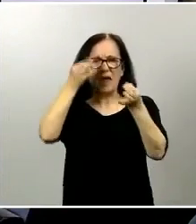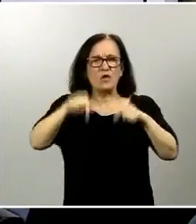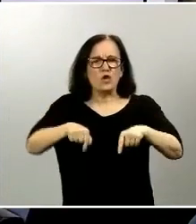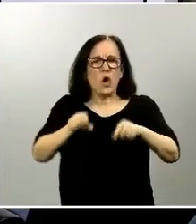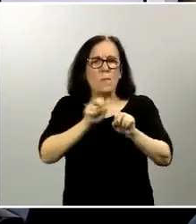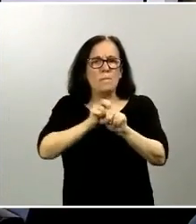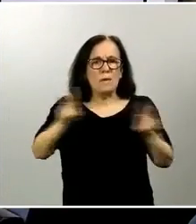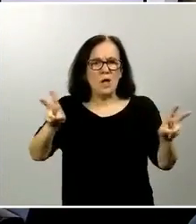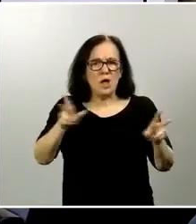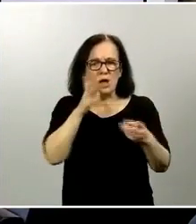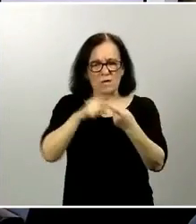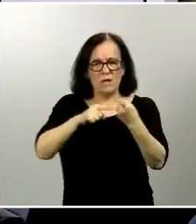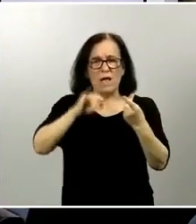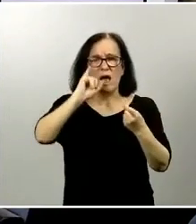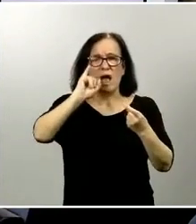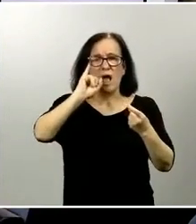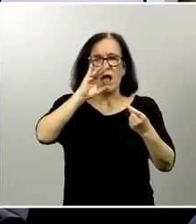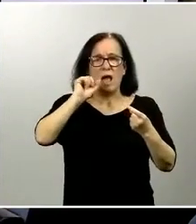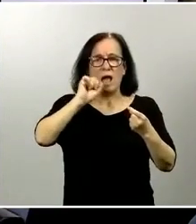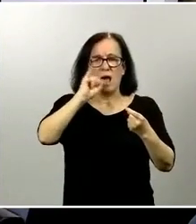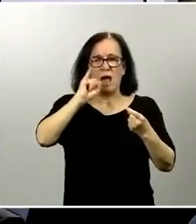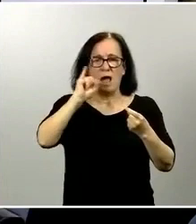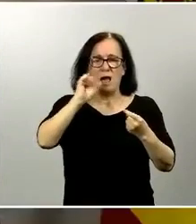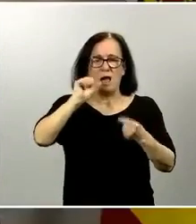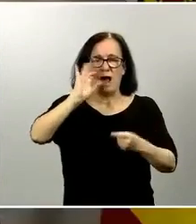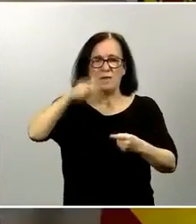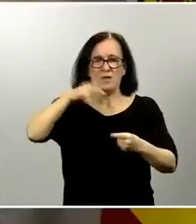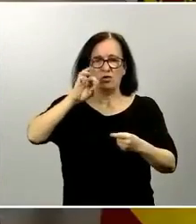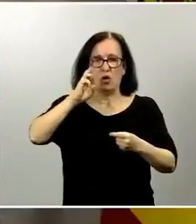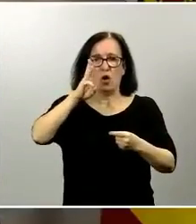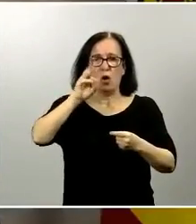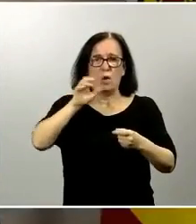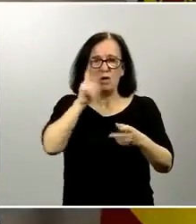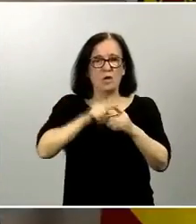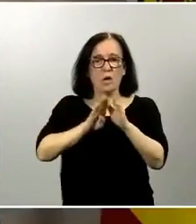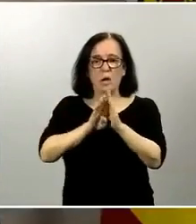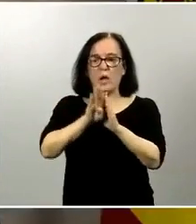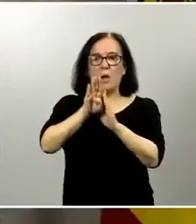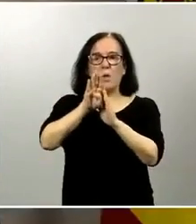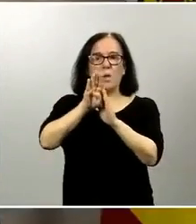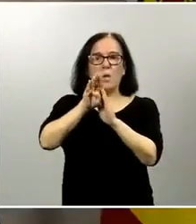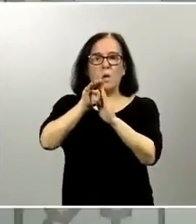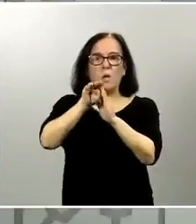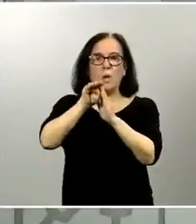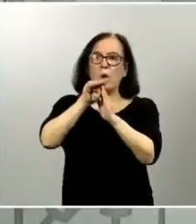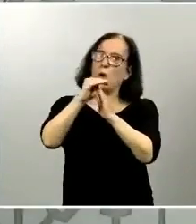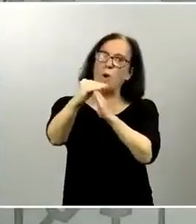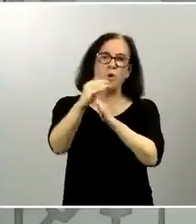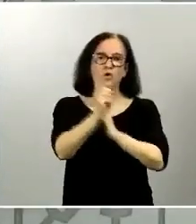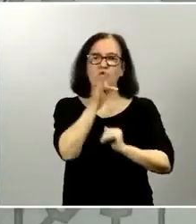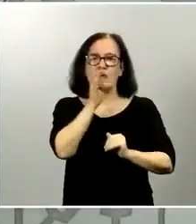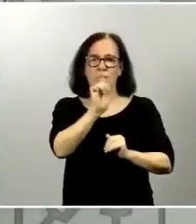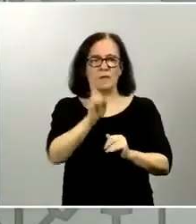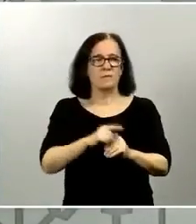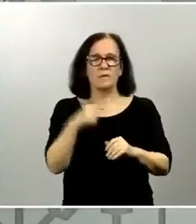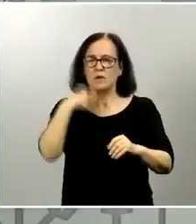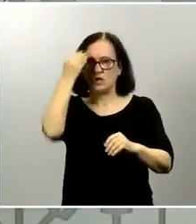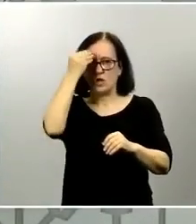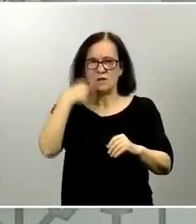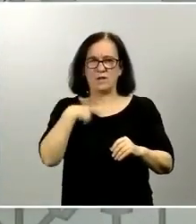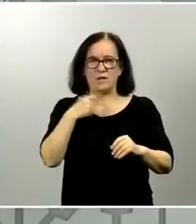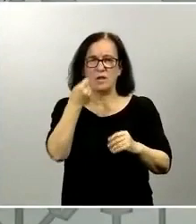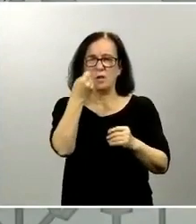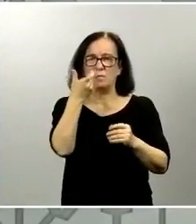Huffington Post también pregunta algo similar los datos de hoy significan que la curva nos está aplanando no yo creo que lo he dicho un poquito